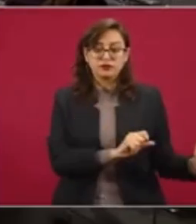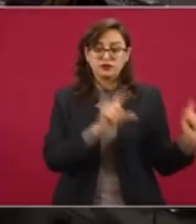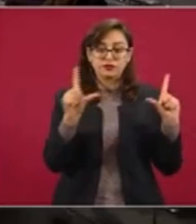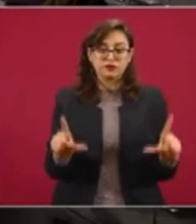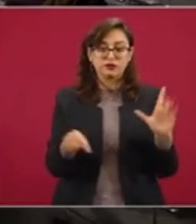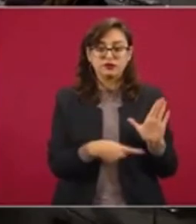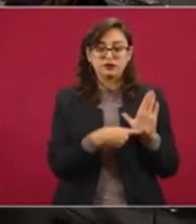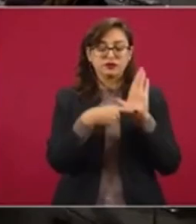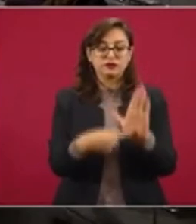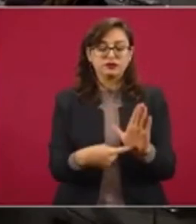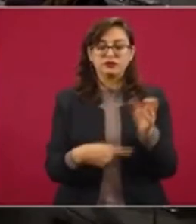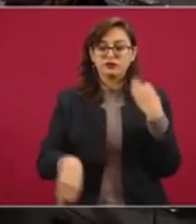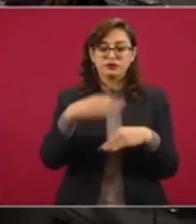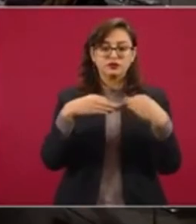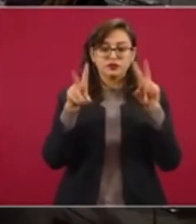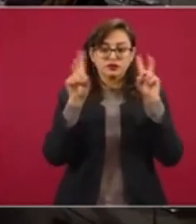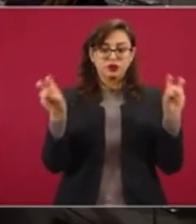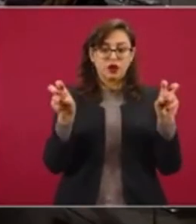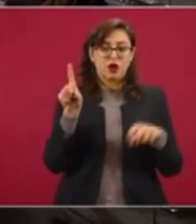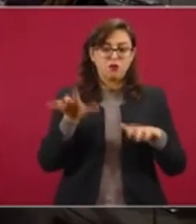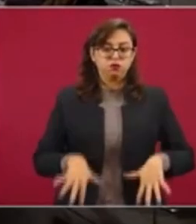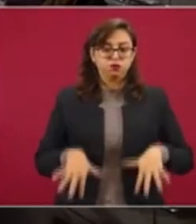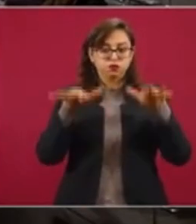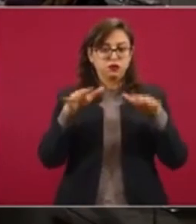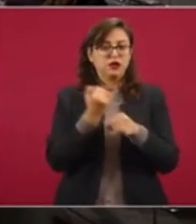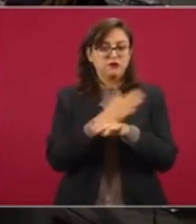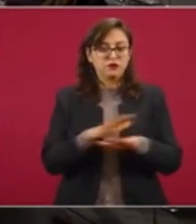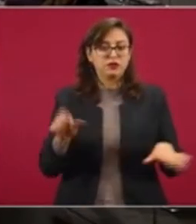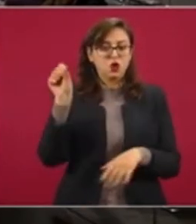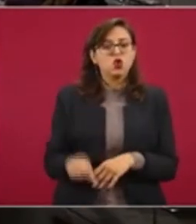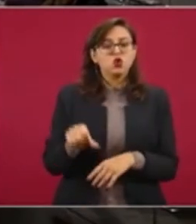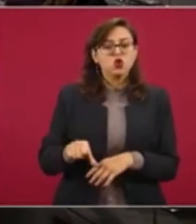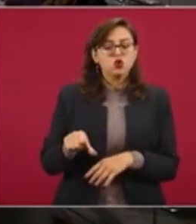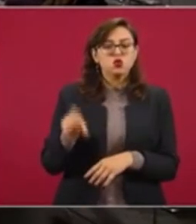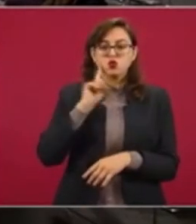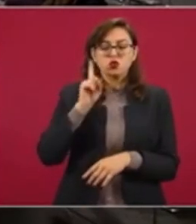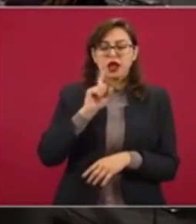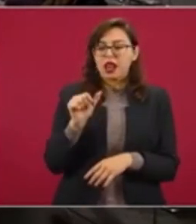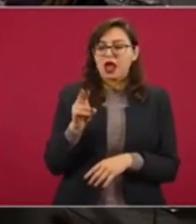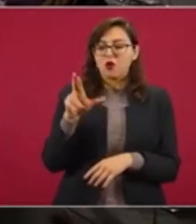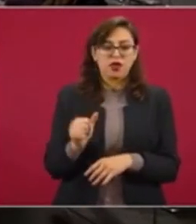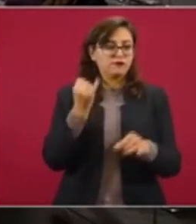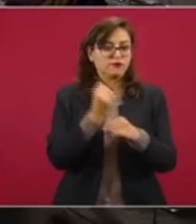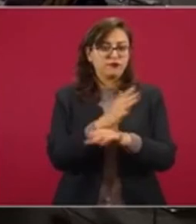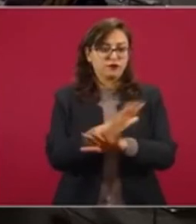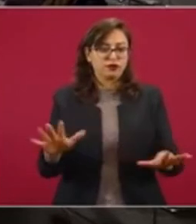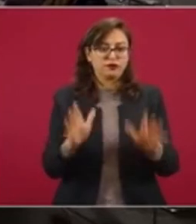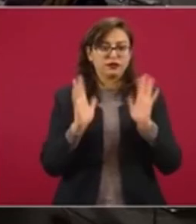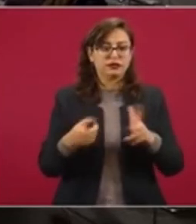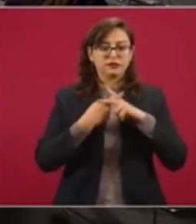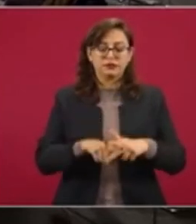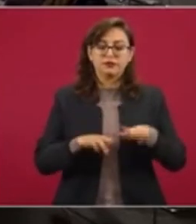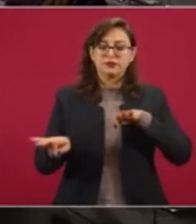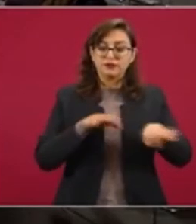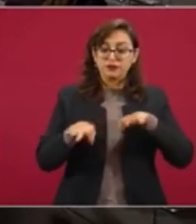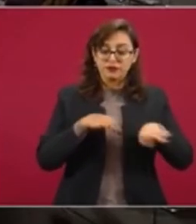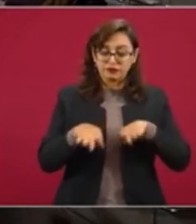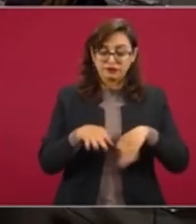lo de las inundaciones, el informe de hoy, de Laura, en donde ya se está trabajando en eso.